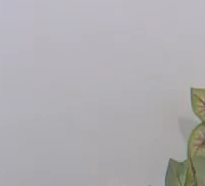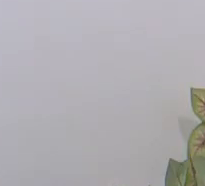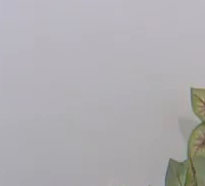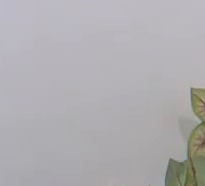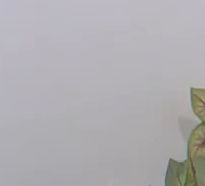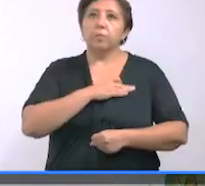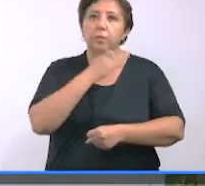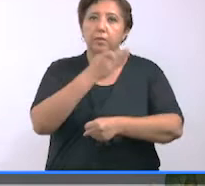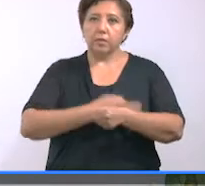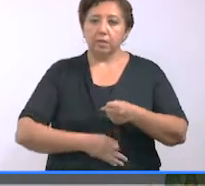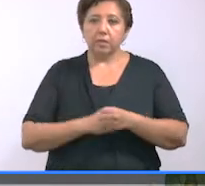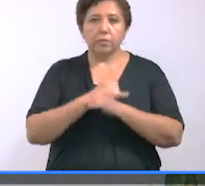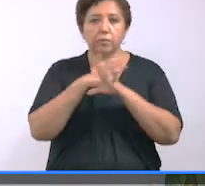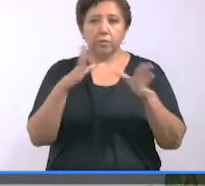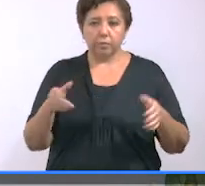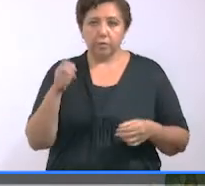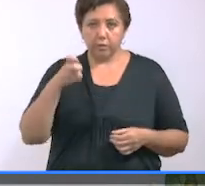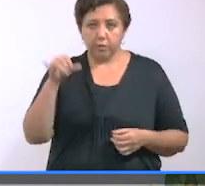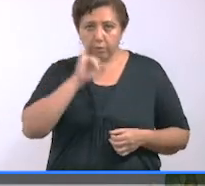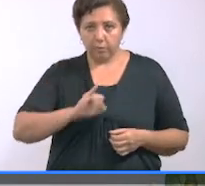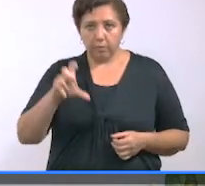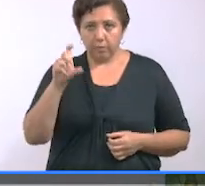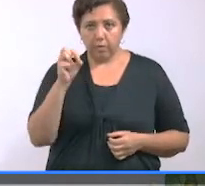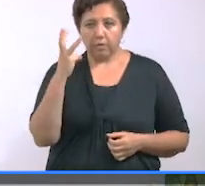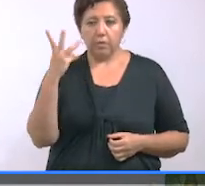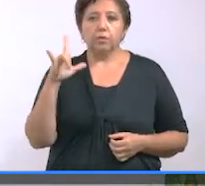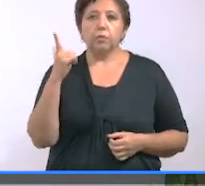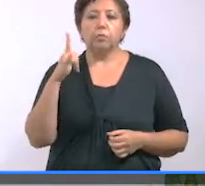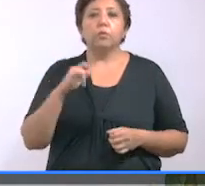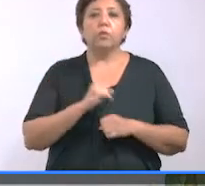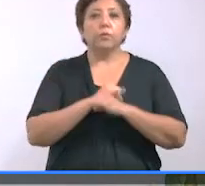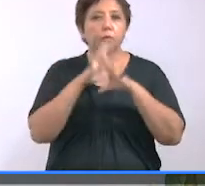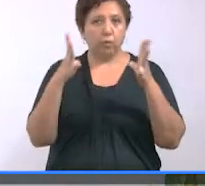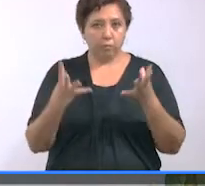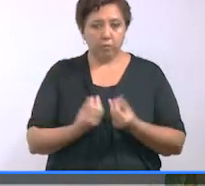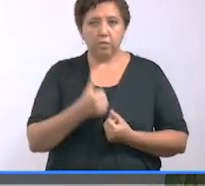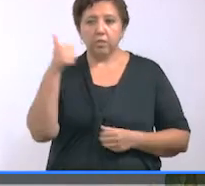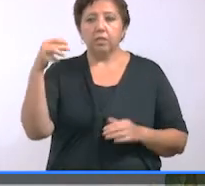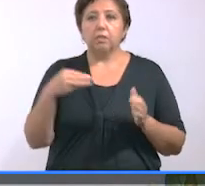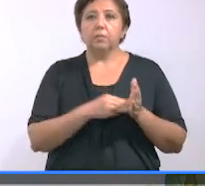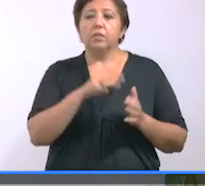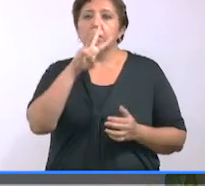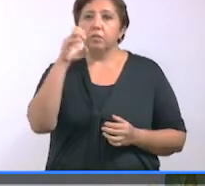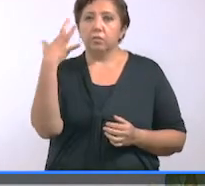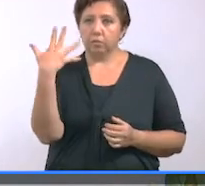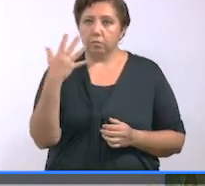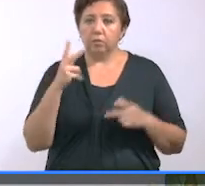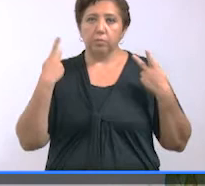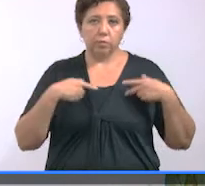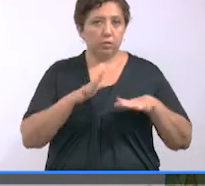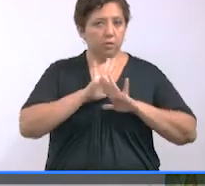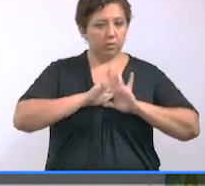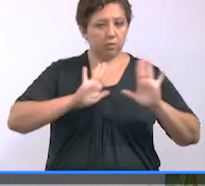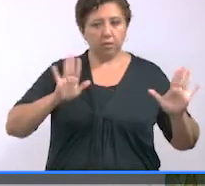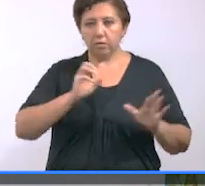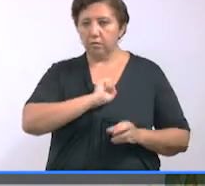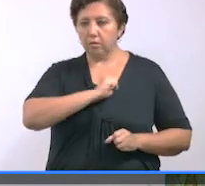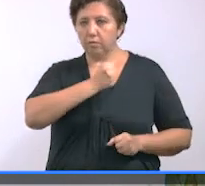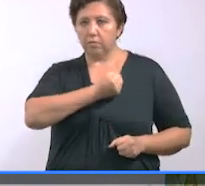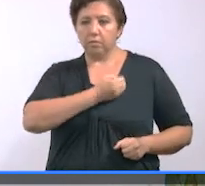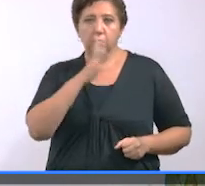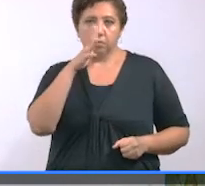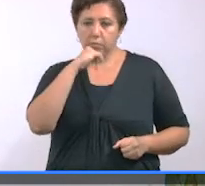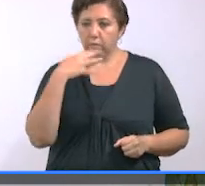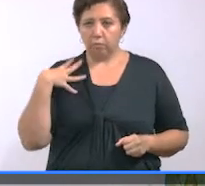Buenas tardes. En el parte médico de este jueves 23 de julio informamos. 6,350 pacientes ya se recuperaron. No